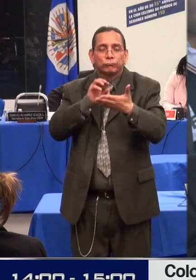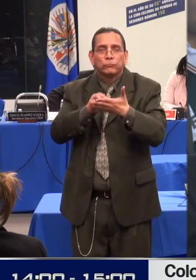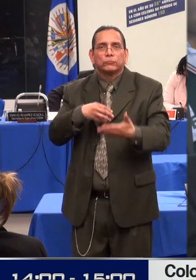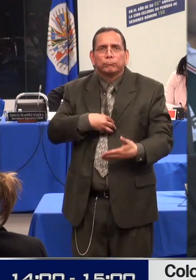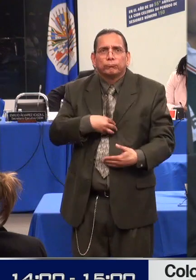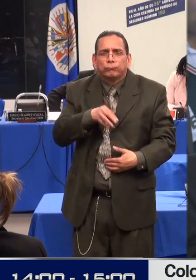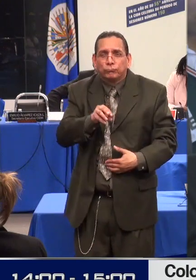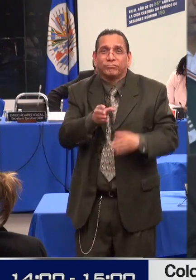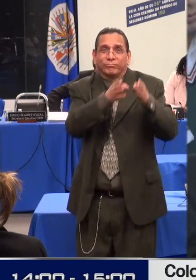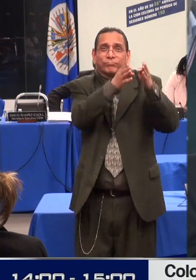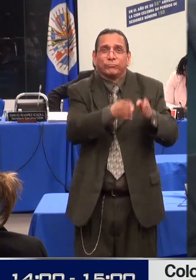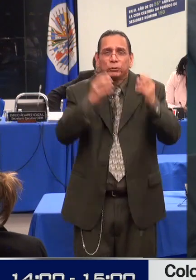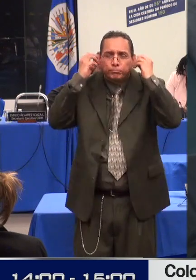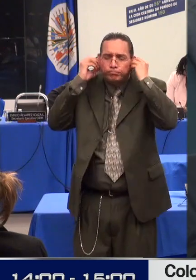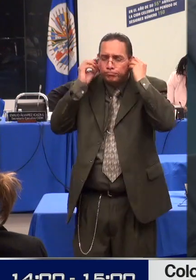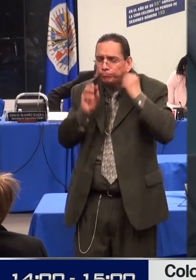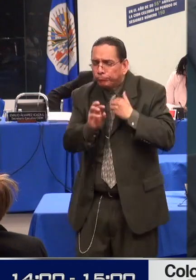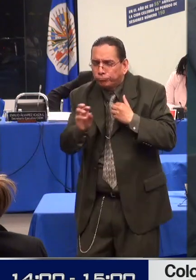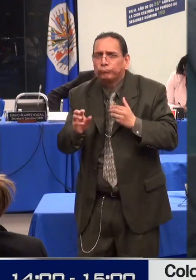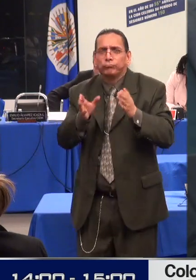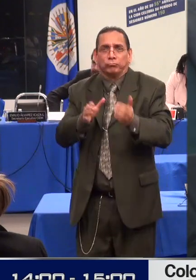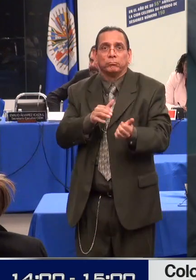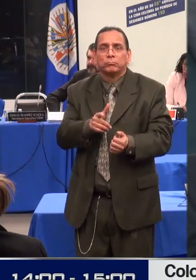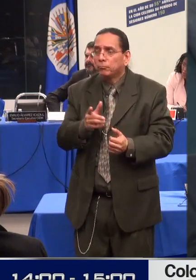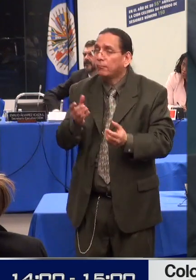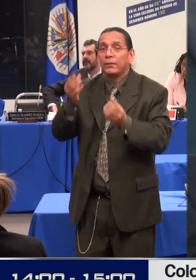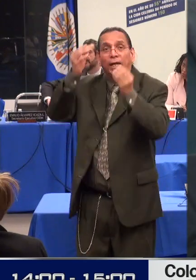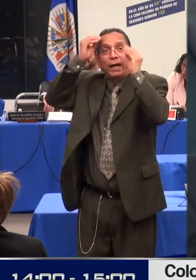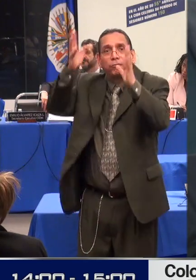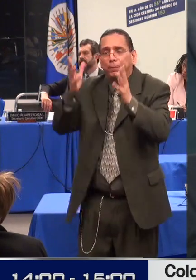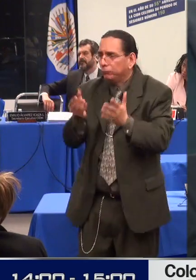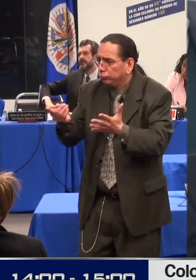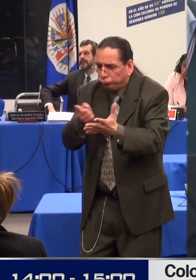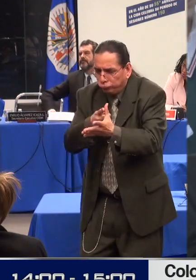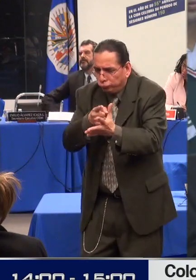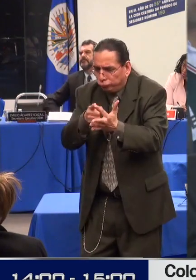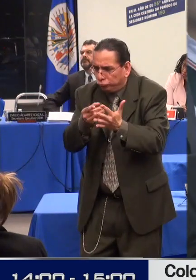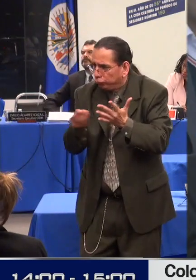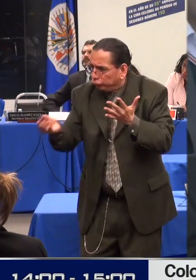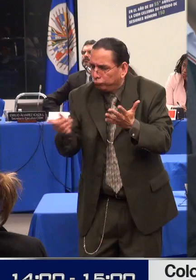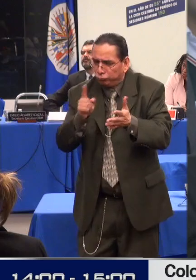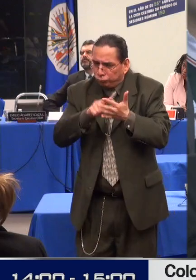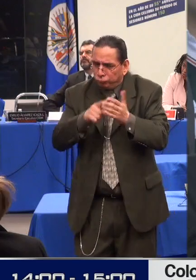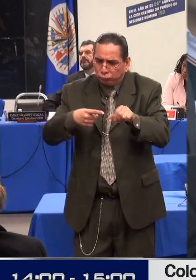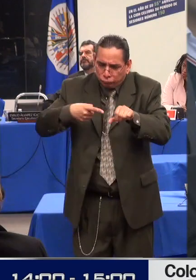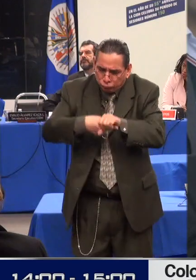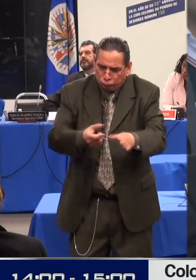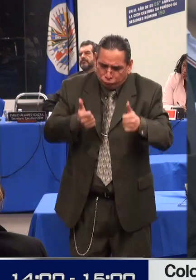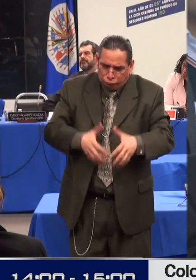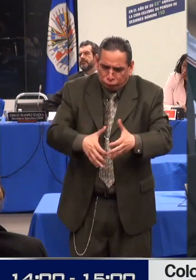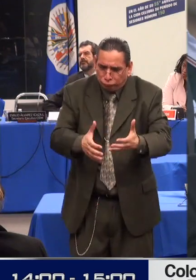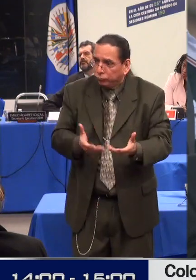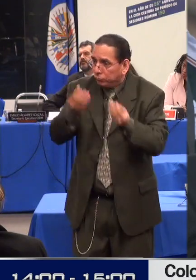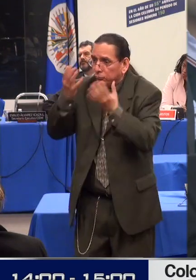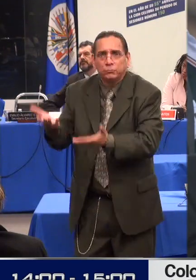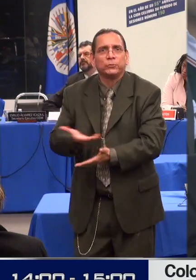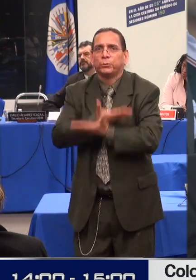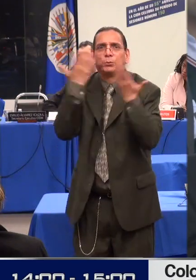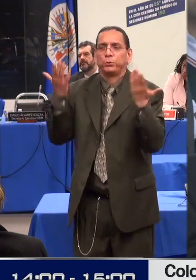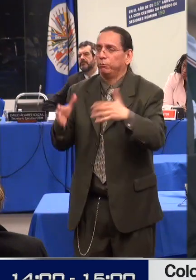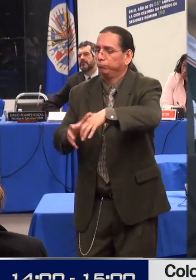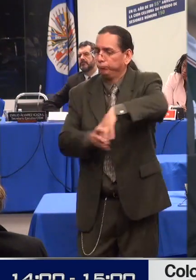un ejemplo. Todavía seguimos con las mismas dudas y más. Y además nos hablan como niños y niñas pequeños.